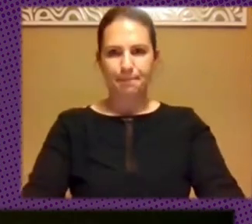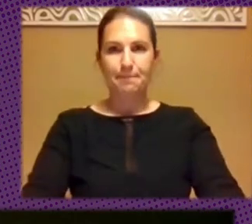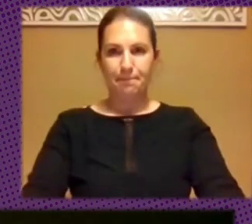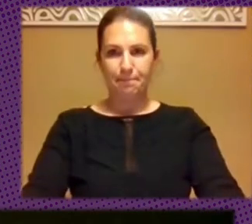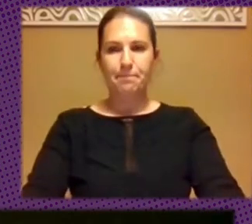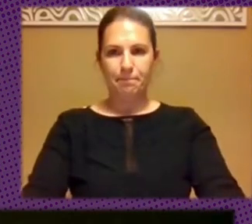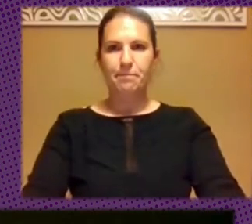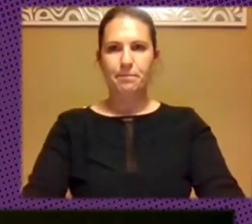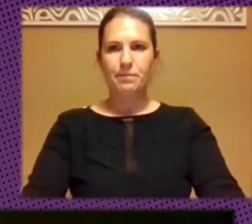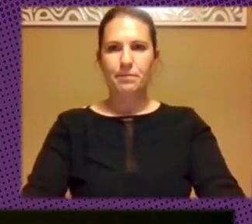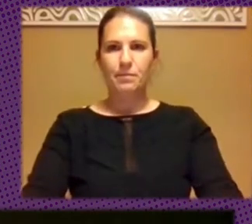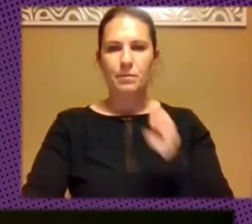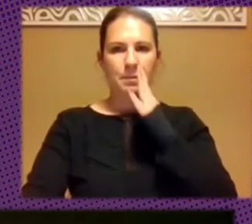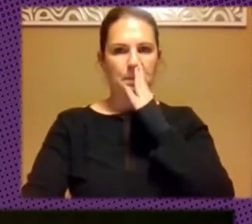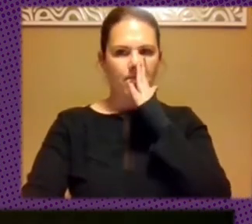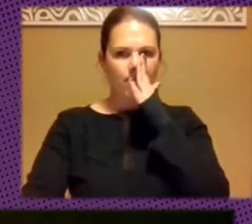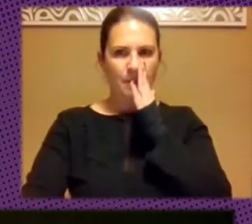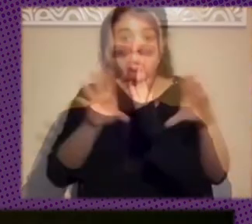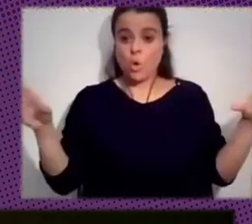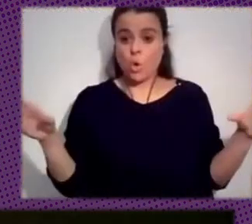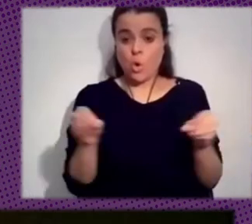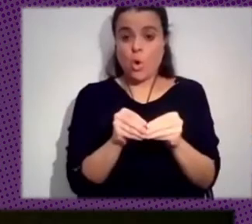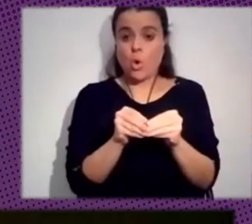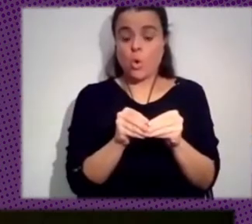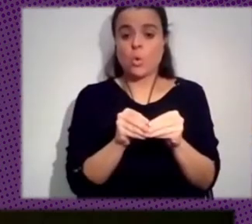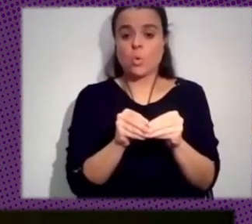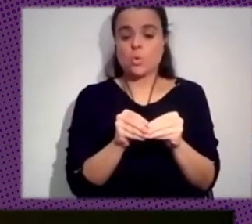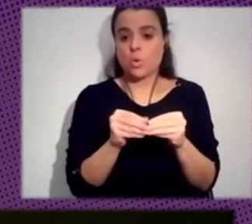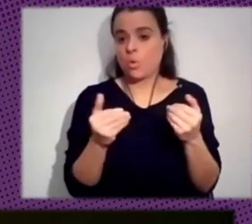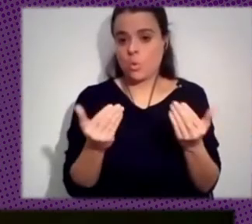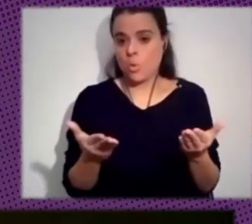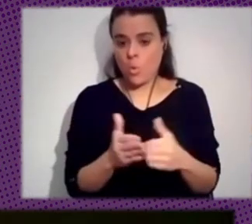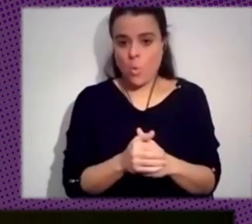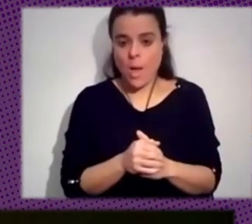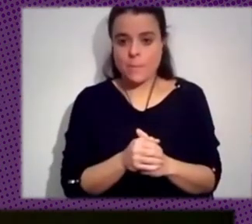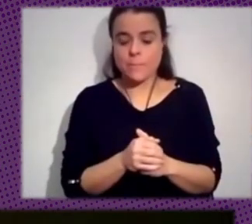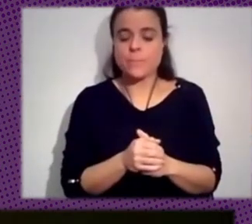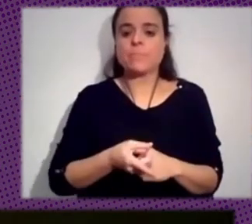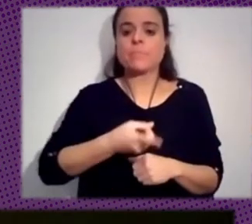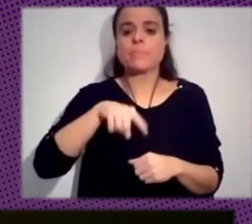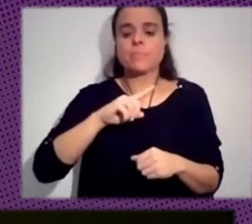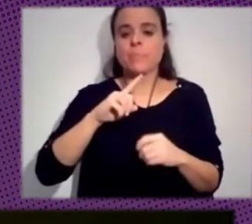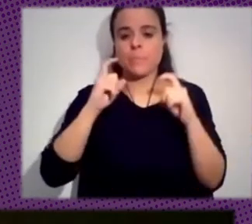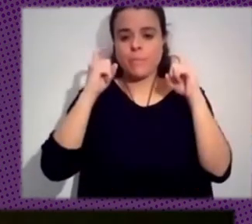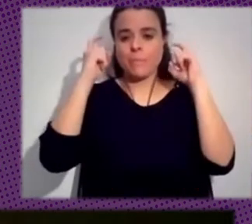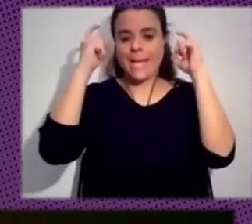Y, bueno, la conclusión que traímos un poco es que donde estamos intentando de sacar más